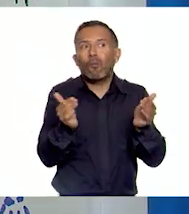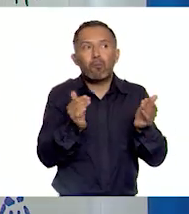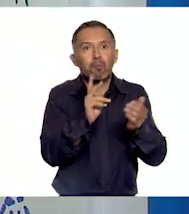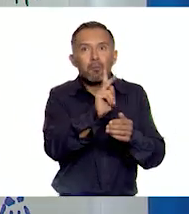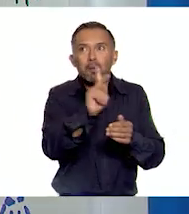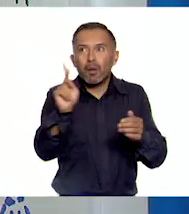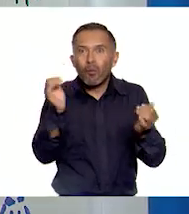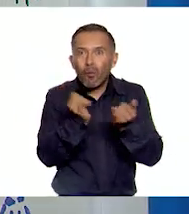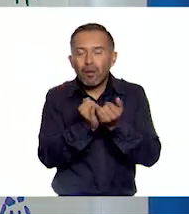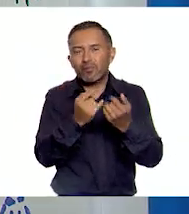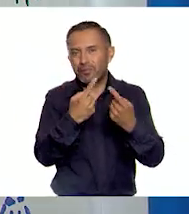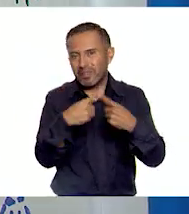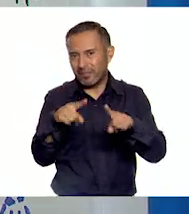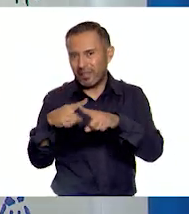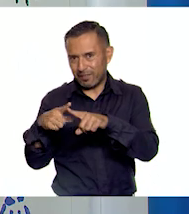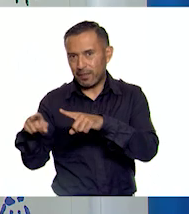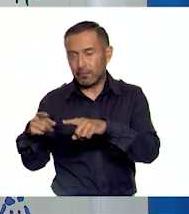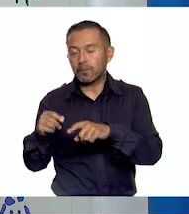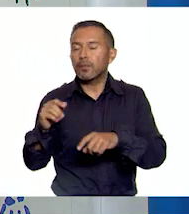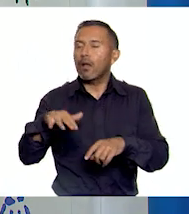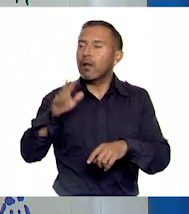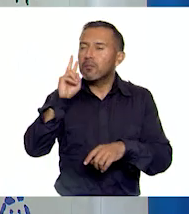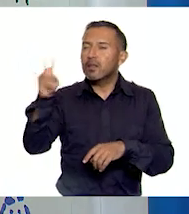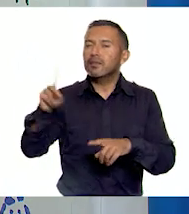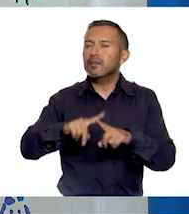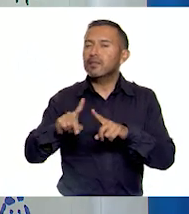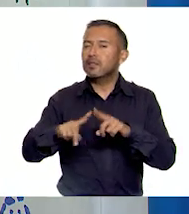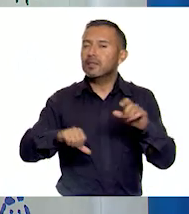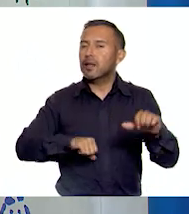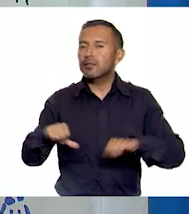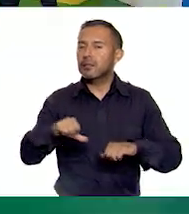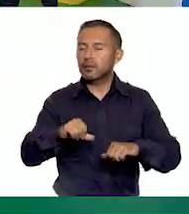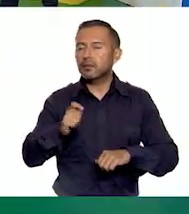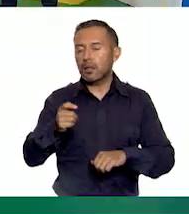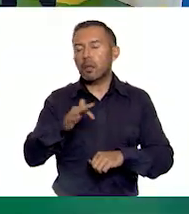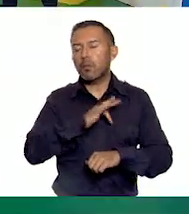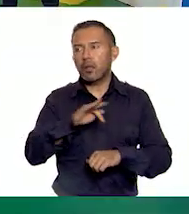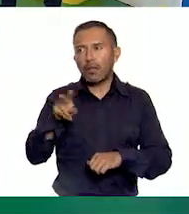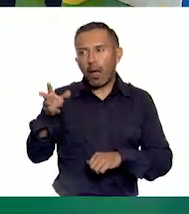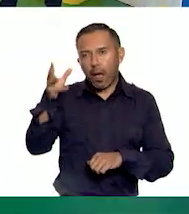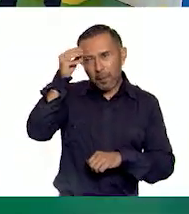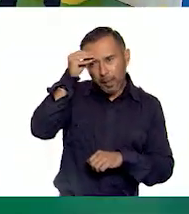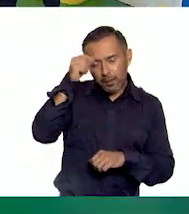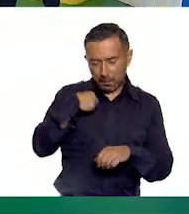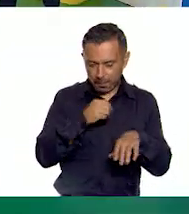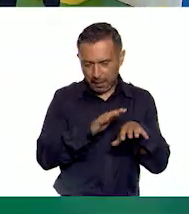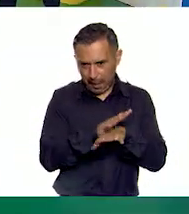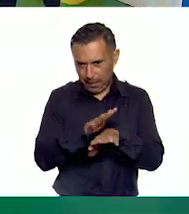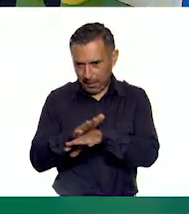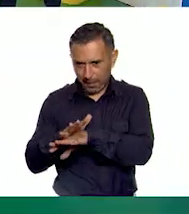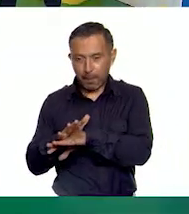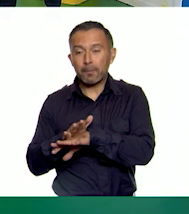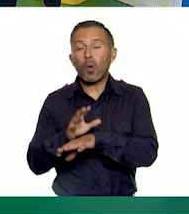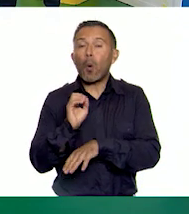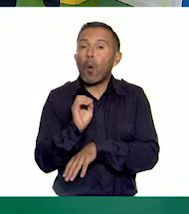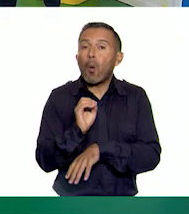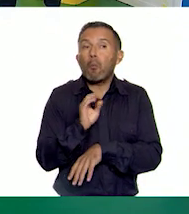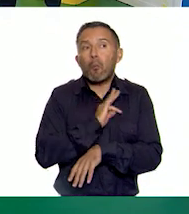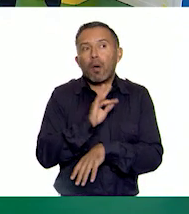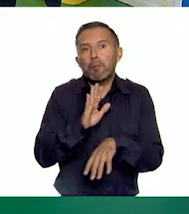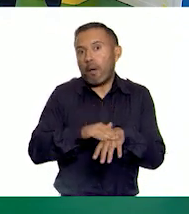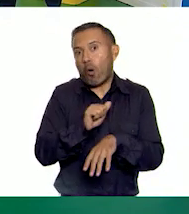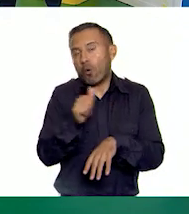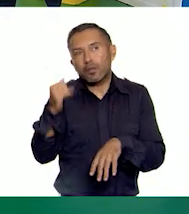Lo que significa que las actividades que vimos simplemente las podemos adaptar o bien podemos proponer nuevos retos.